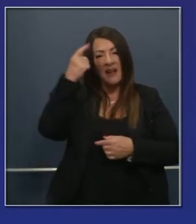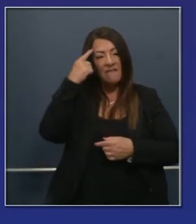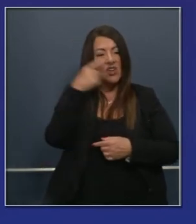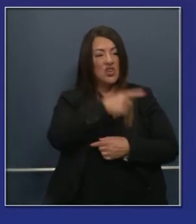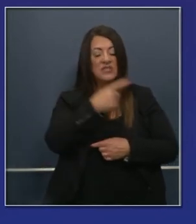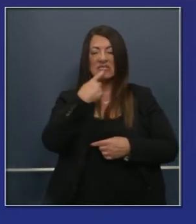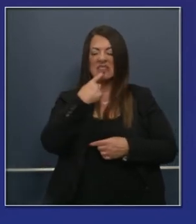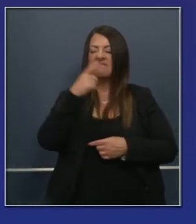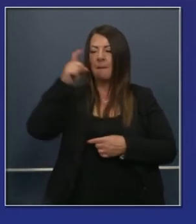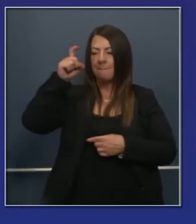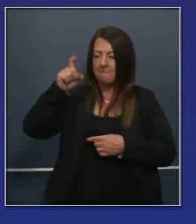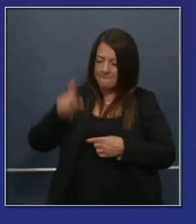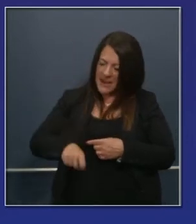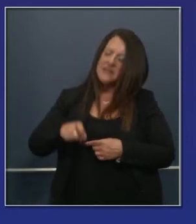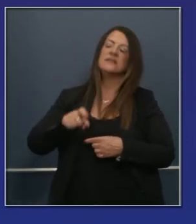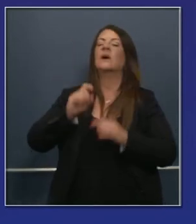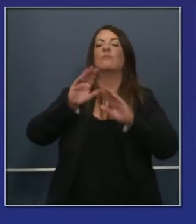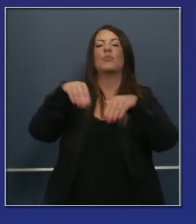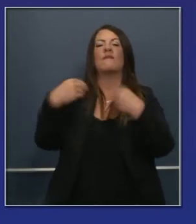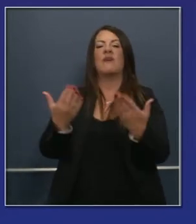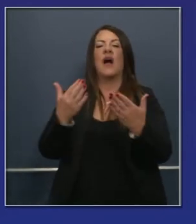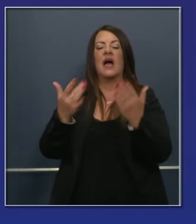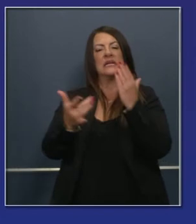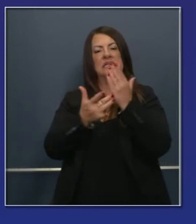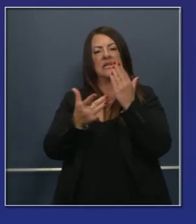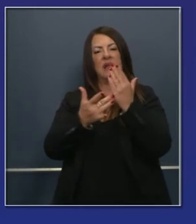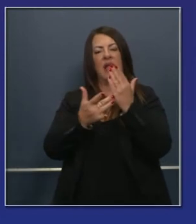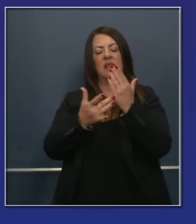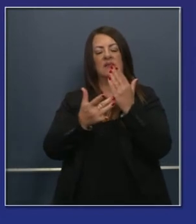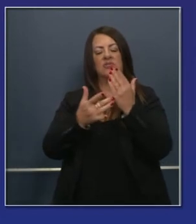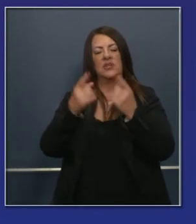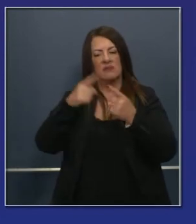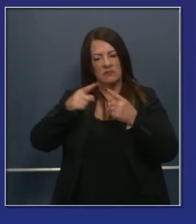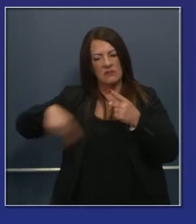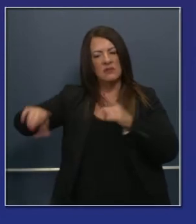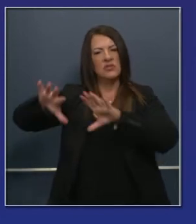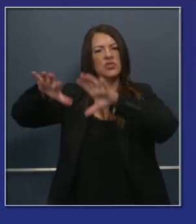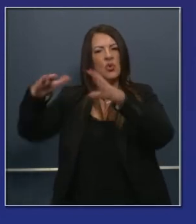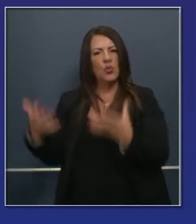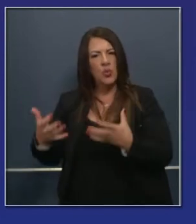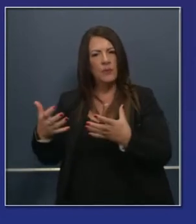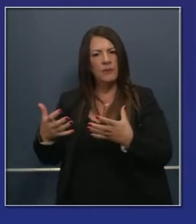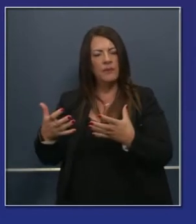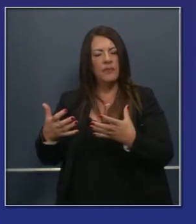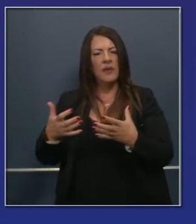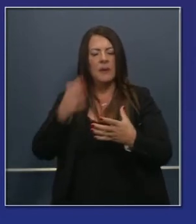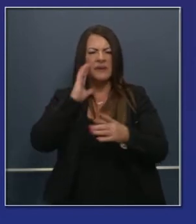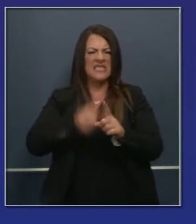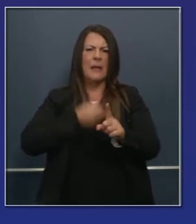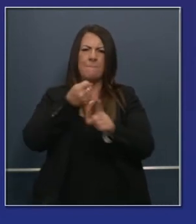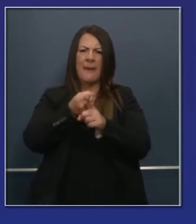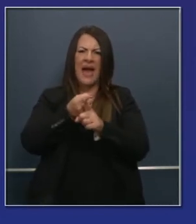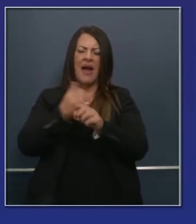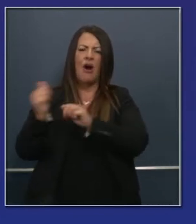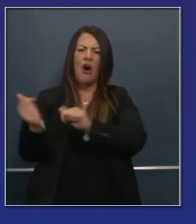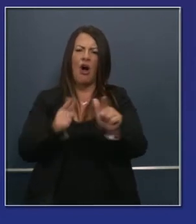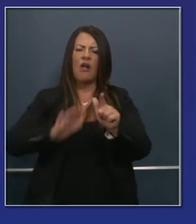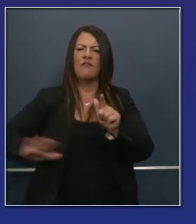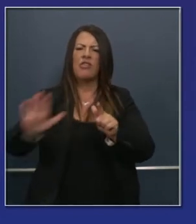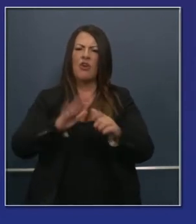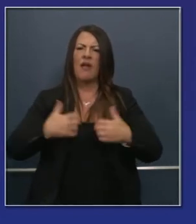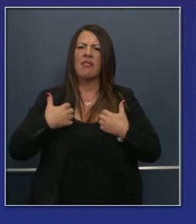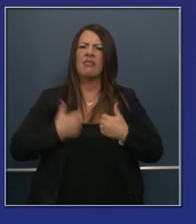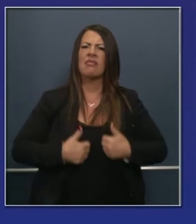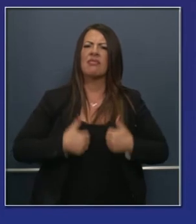dirigido a ayudar a cerrar esta brecha digital. Nuestras discusiones han ido desde cómo afecta a cada